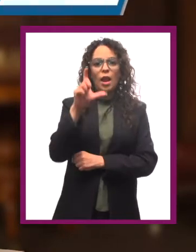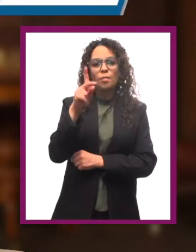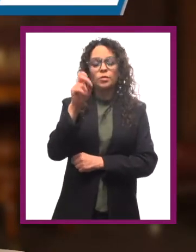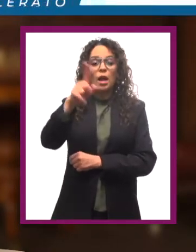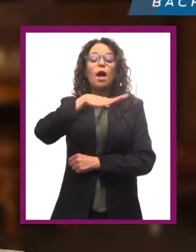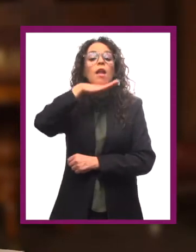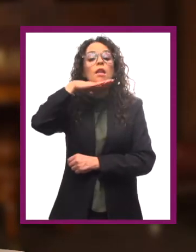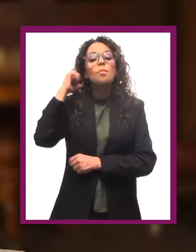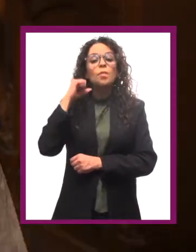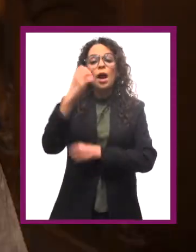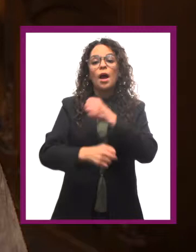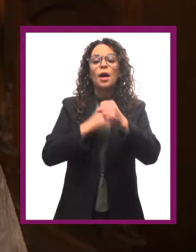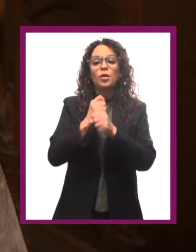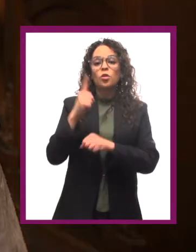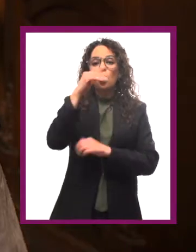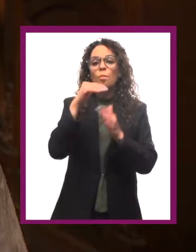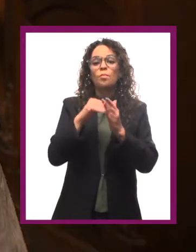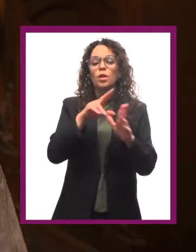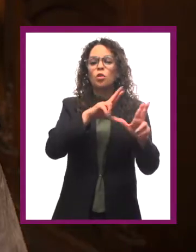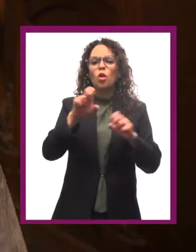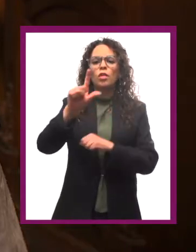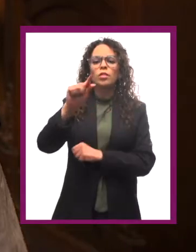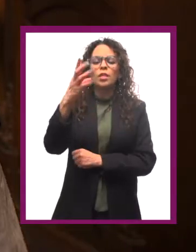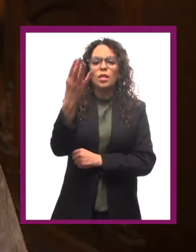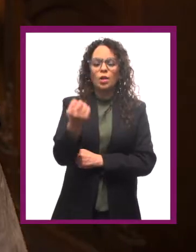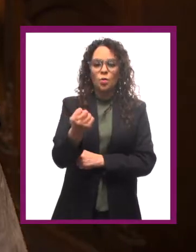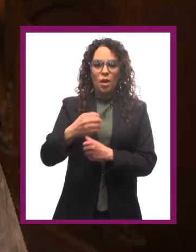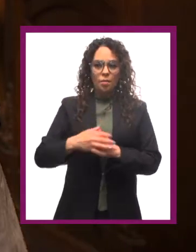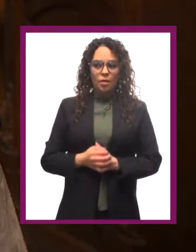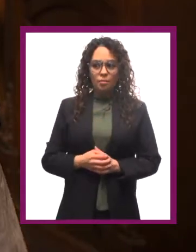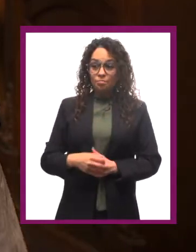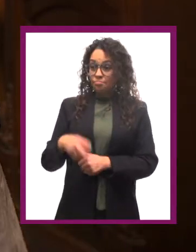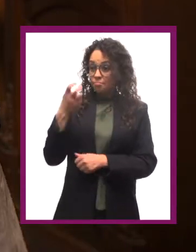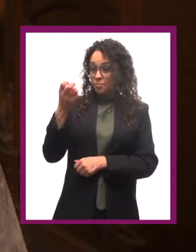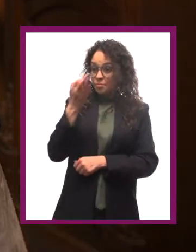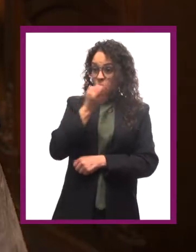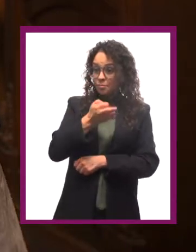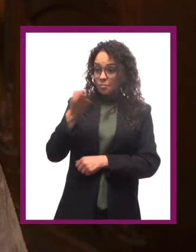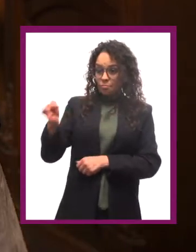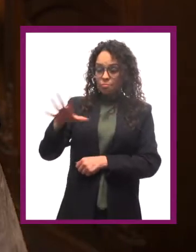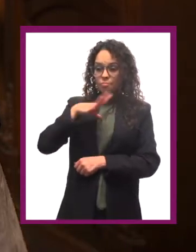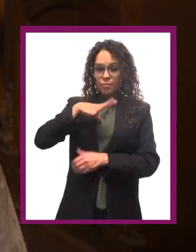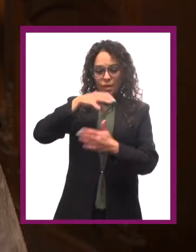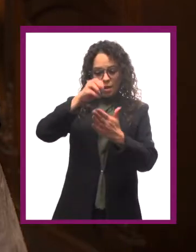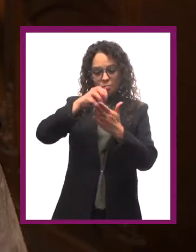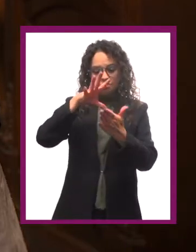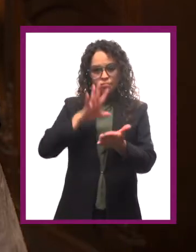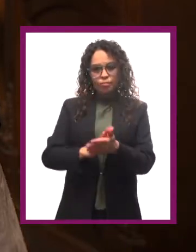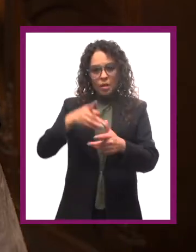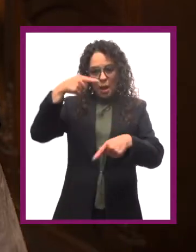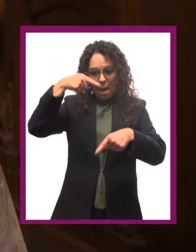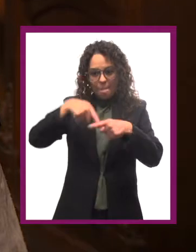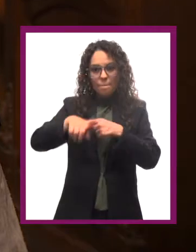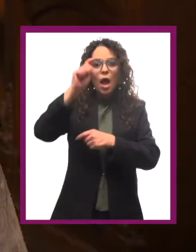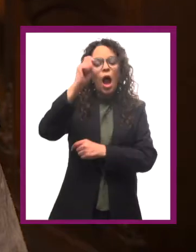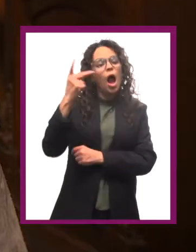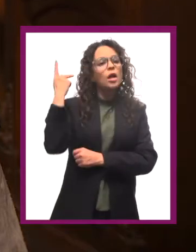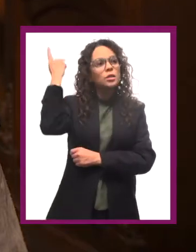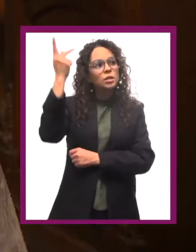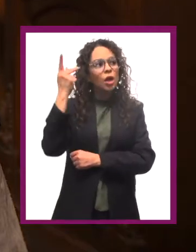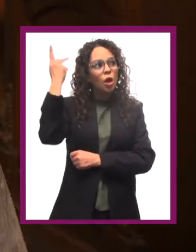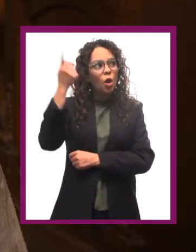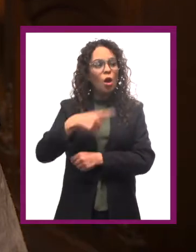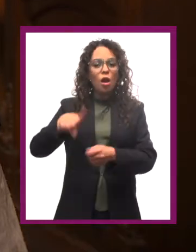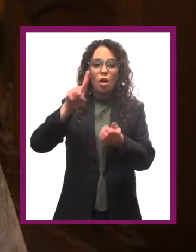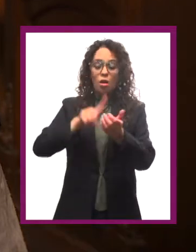Universidad de Leipzig, Alemania, en 1879. Y esa es la fecha que marca el surgimiento